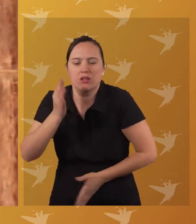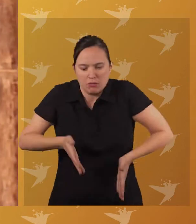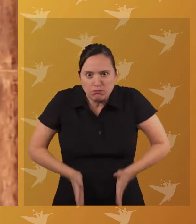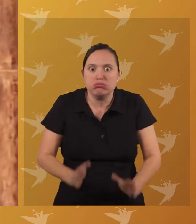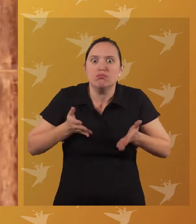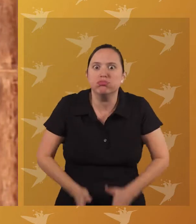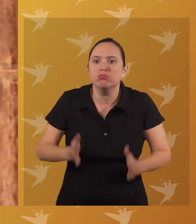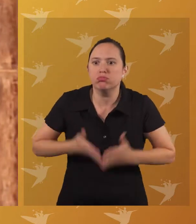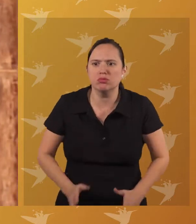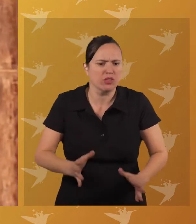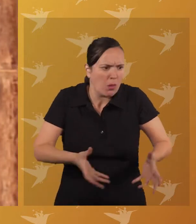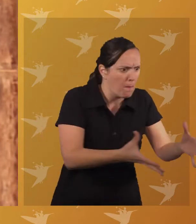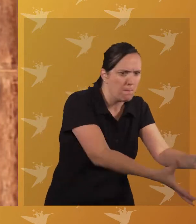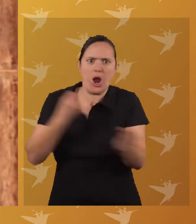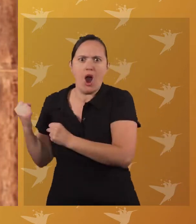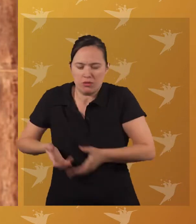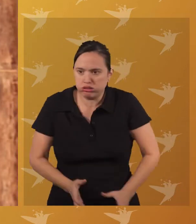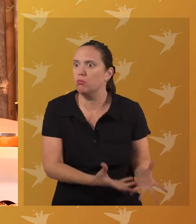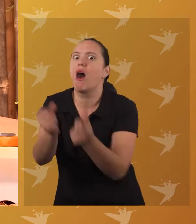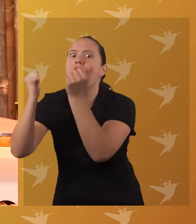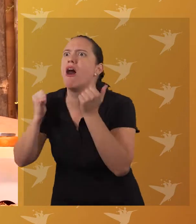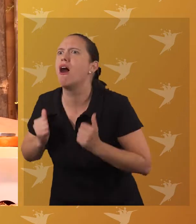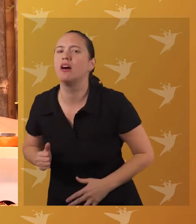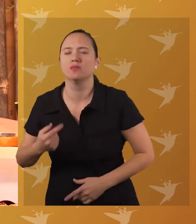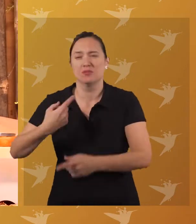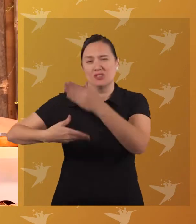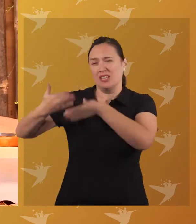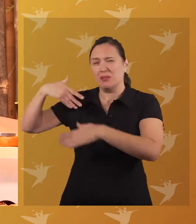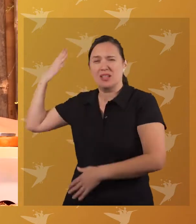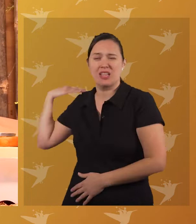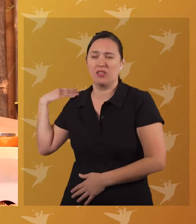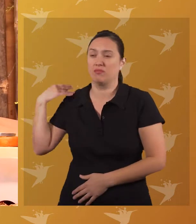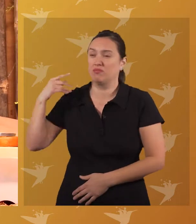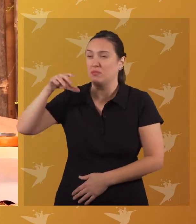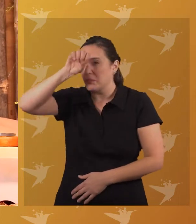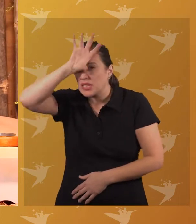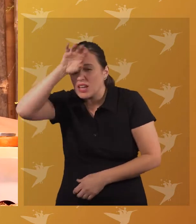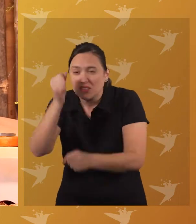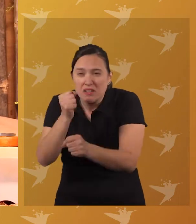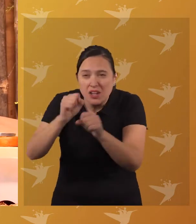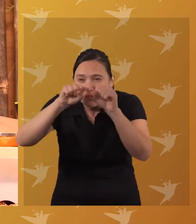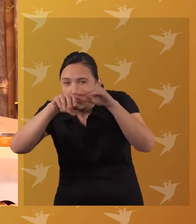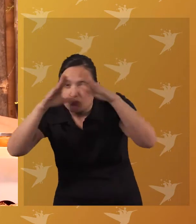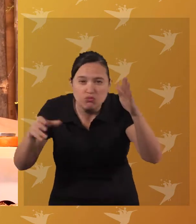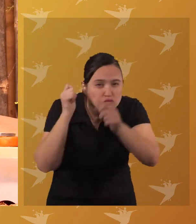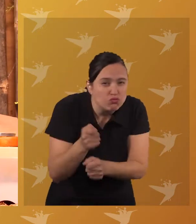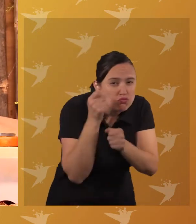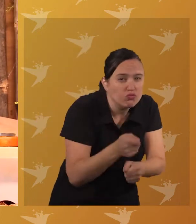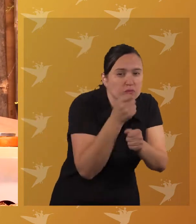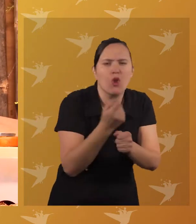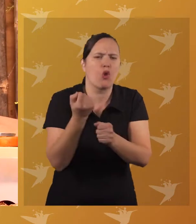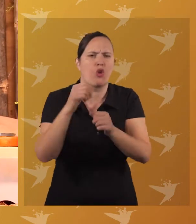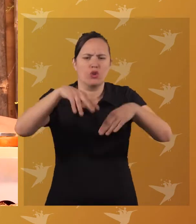tener hijos Que luego les quitaban Muchos de mis antepasados Murieron en las minas Y